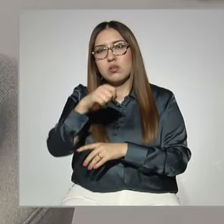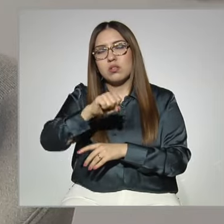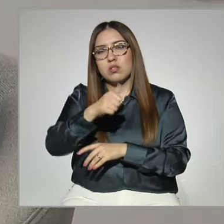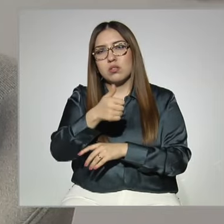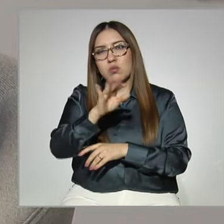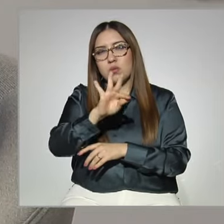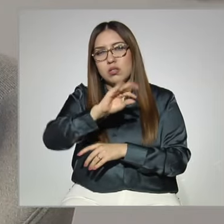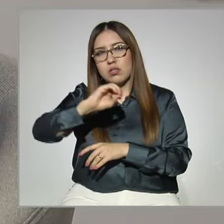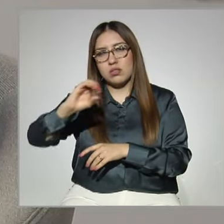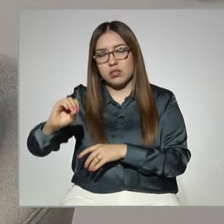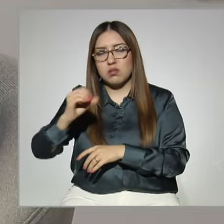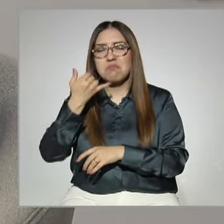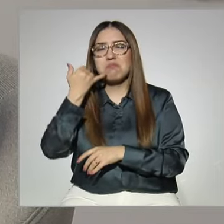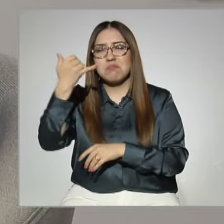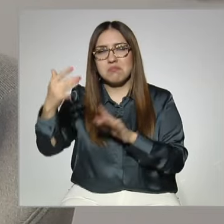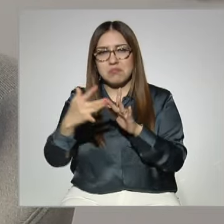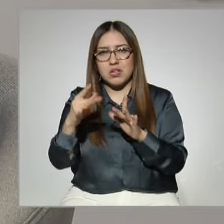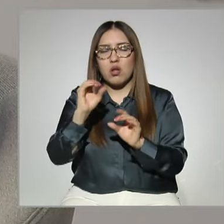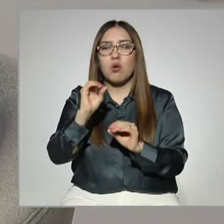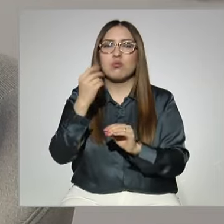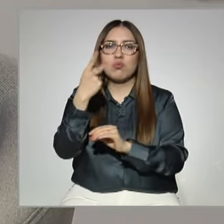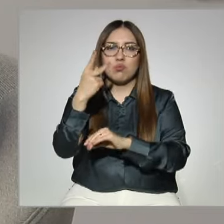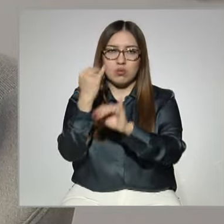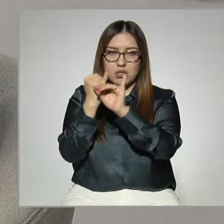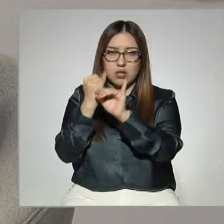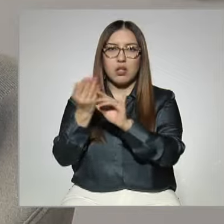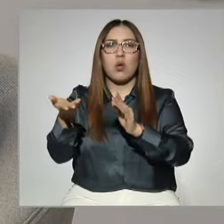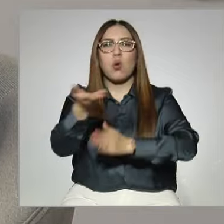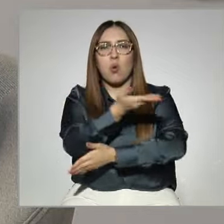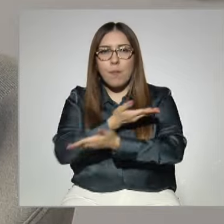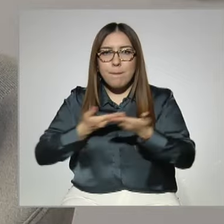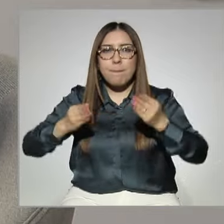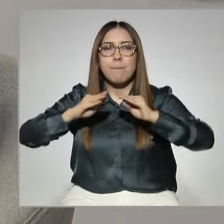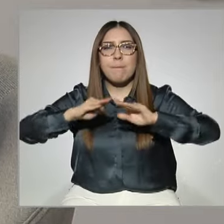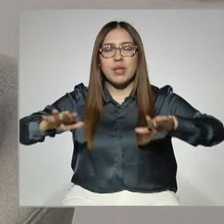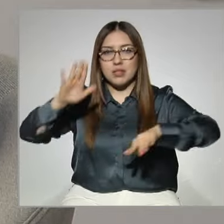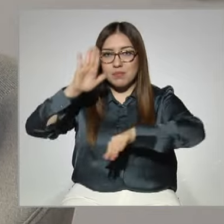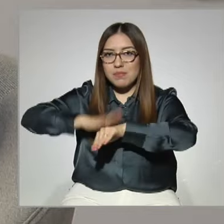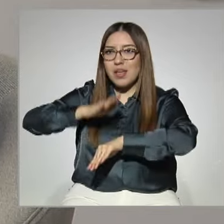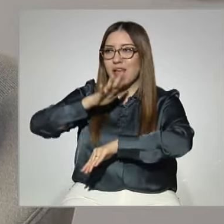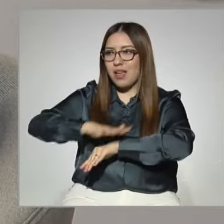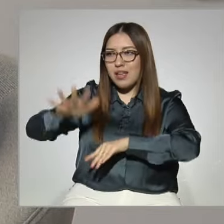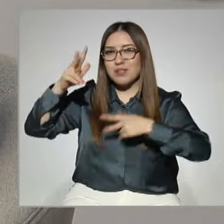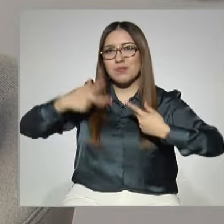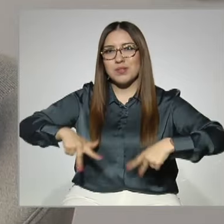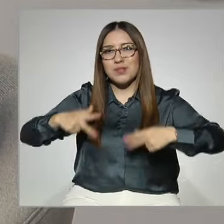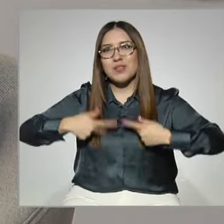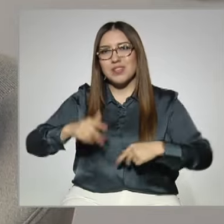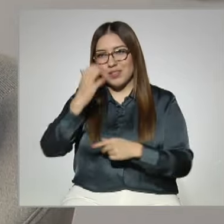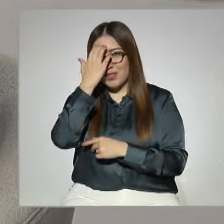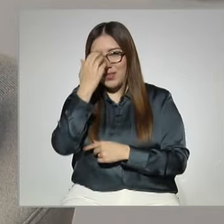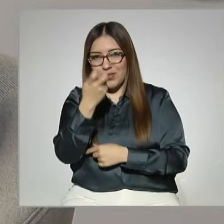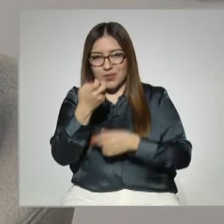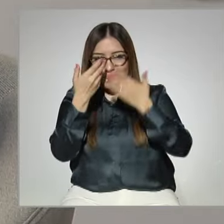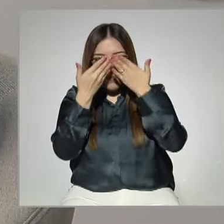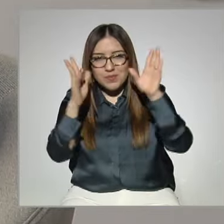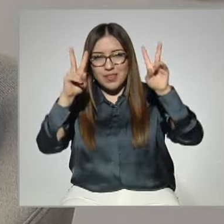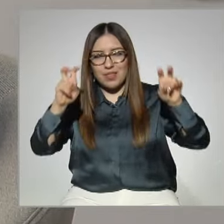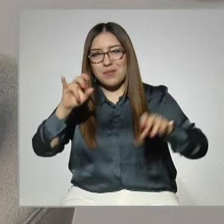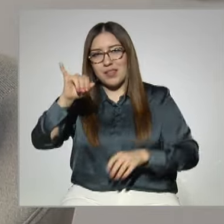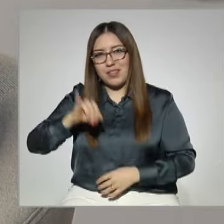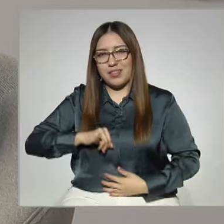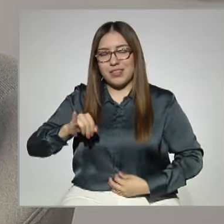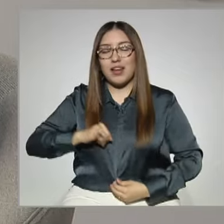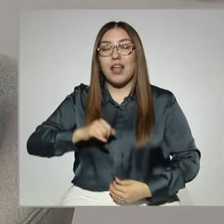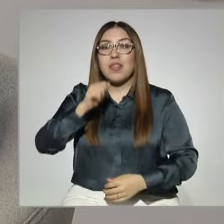00. Pueden compartir el programa en sus redes sociales para que más personas se enteren de este tema tan importante que estamos hablando el día de hoy y